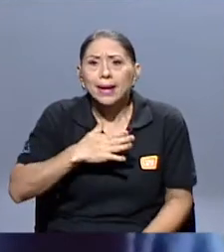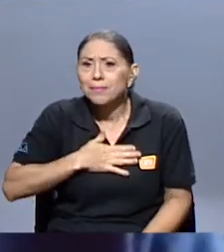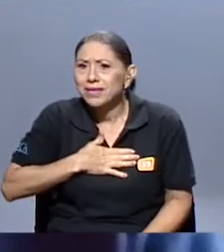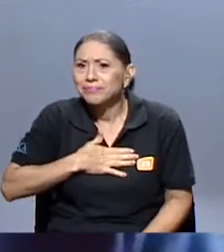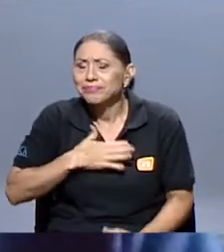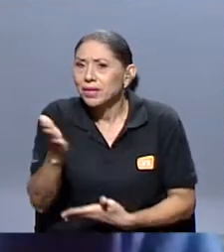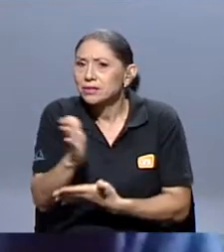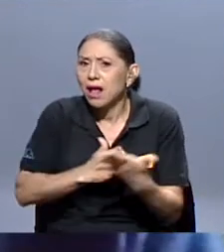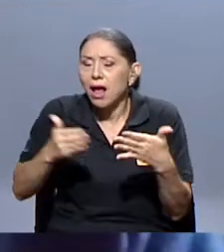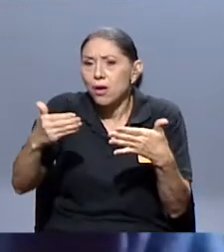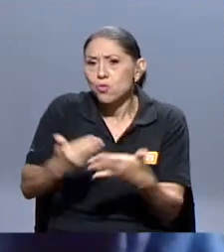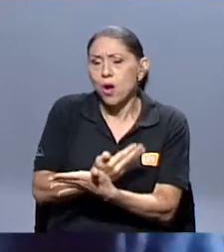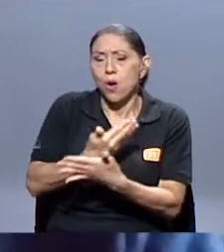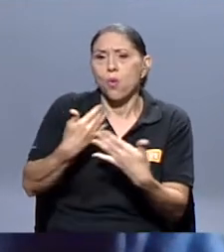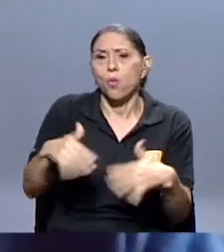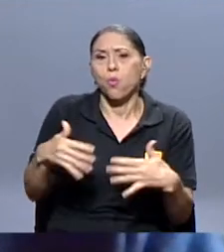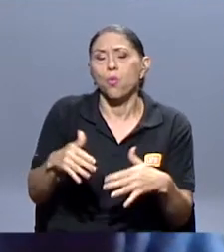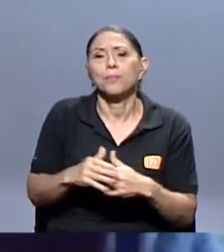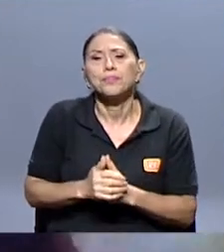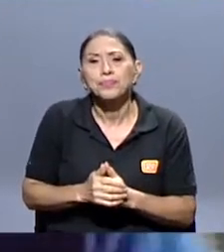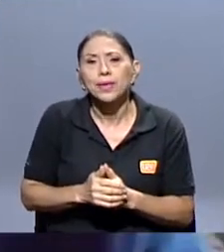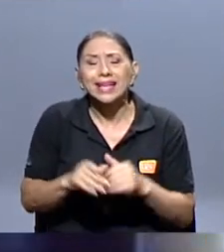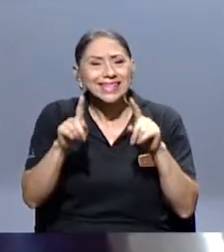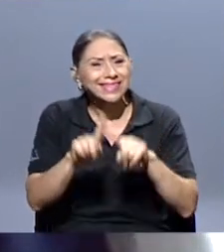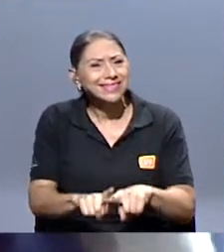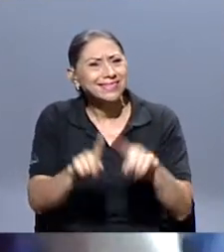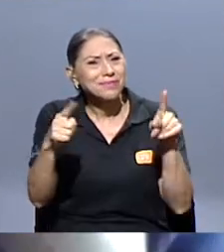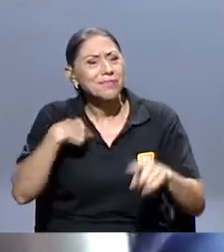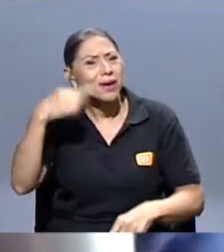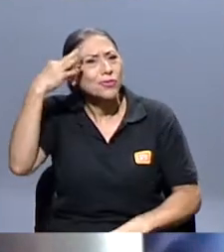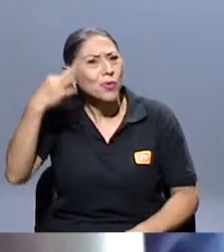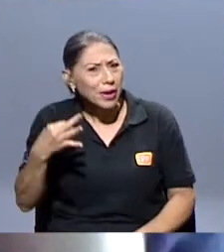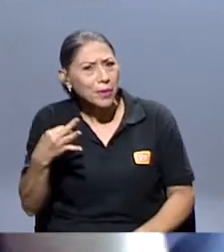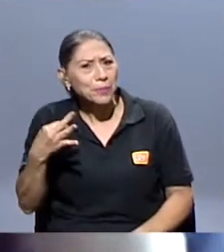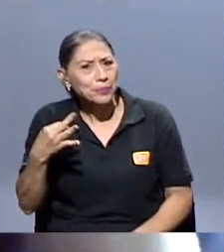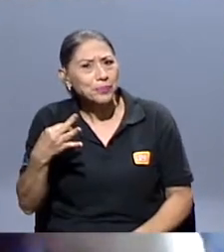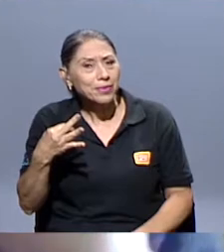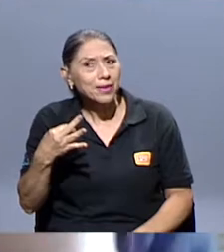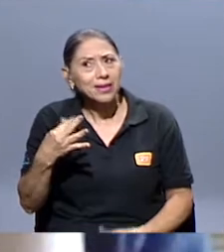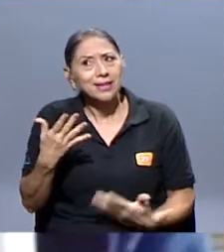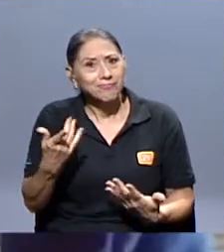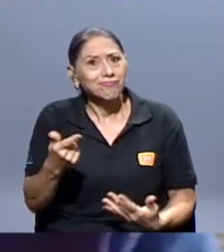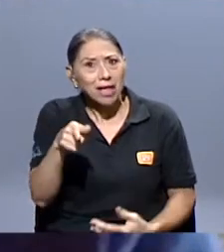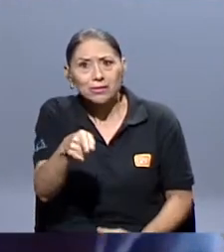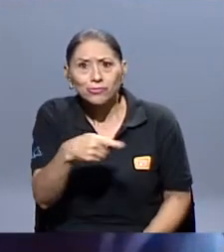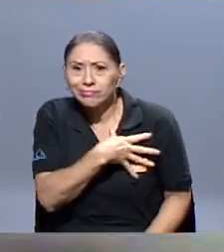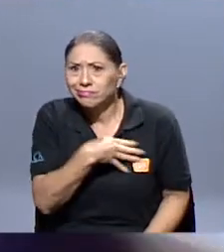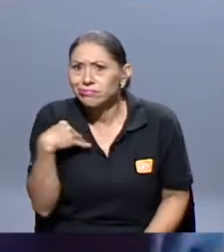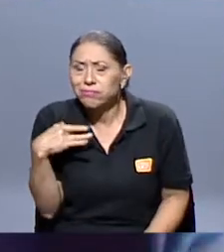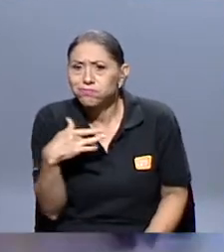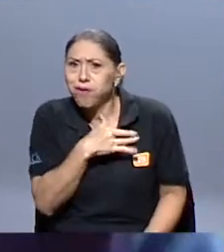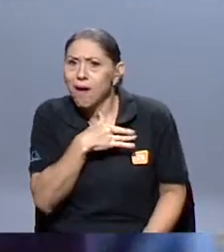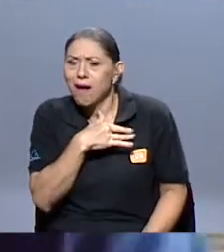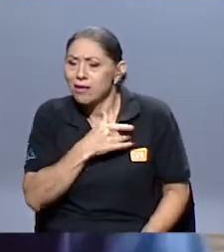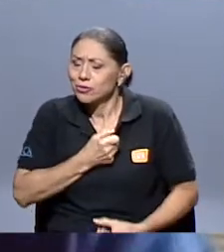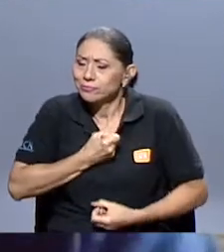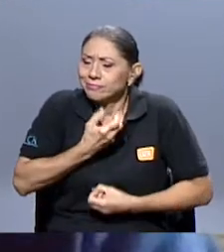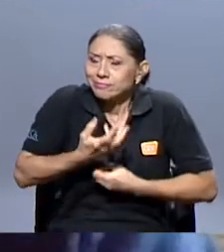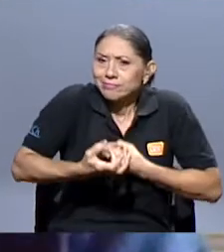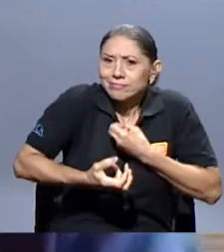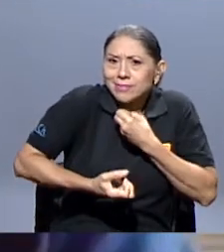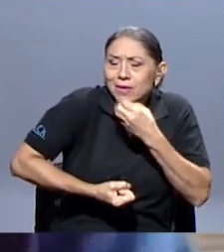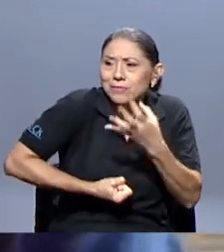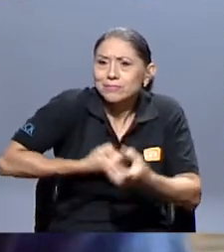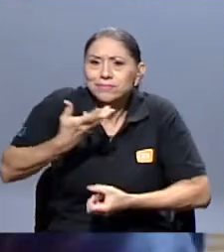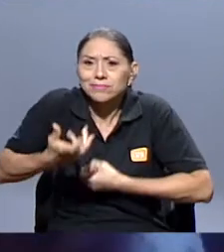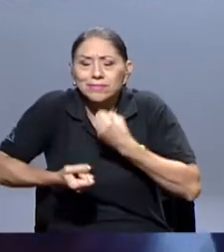relativamente nuevo. Sin embargo, creo que justamente porque me ha gustado tanto expresarme a través de